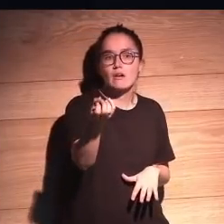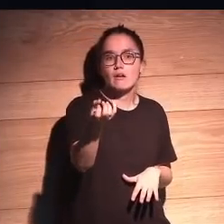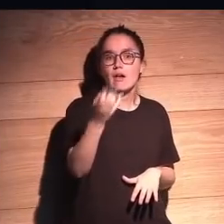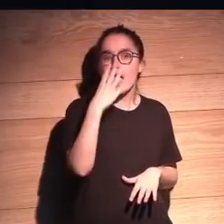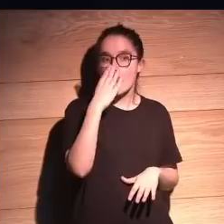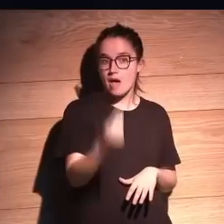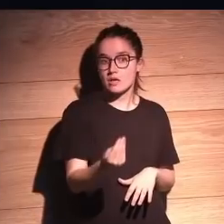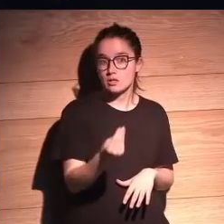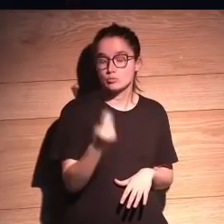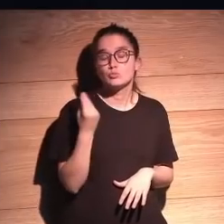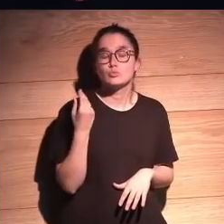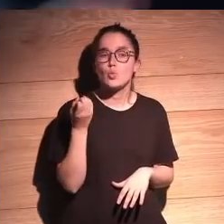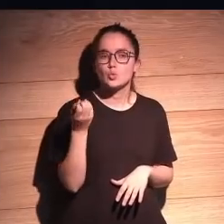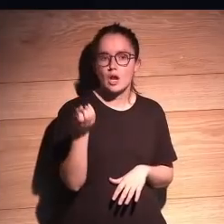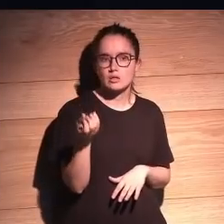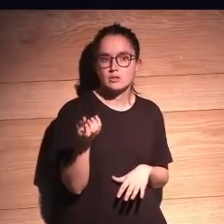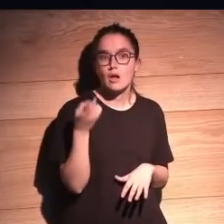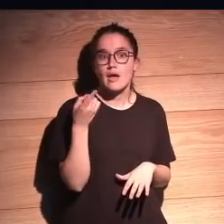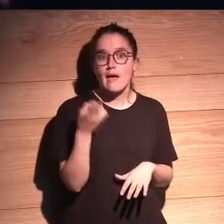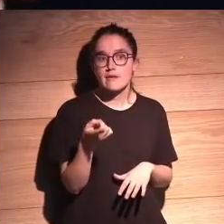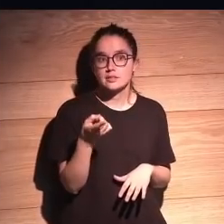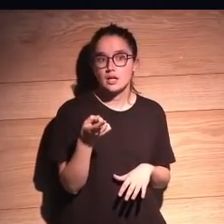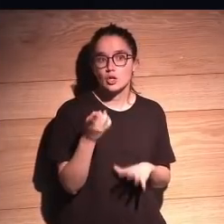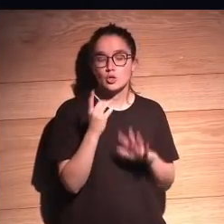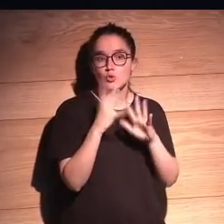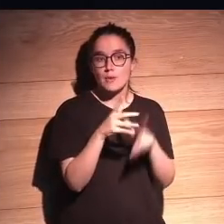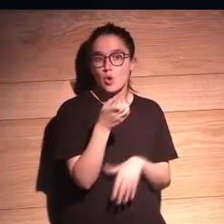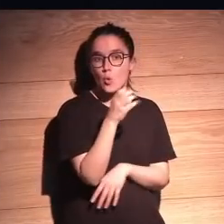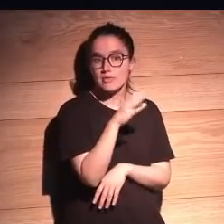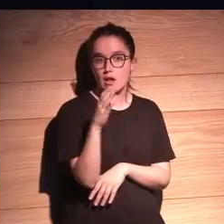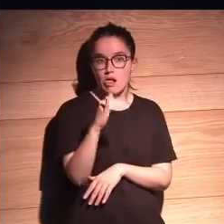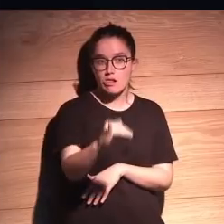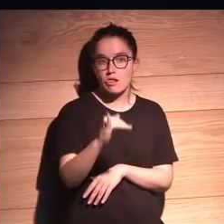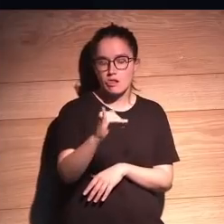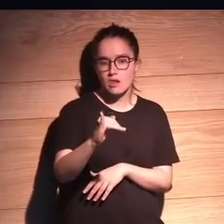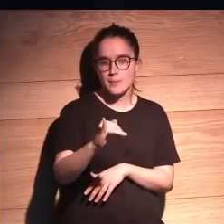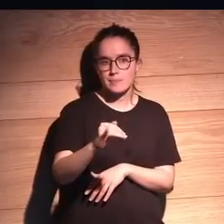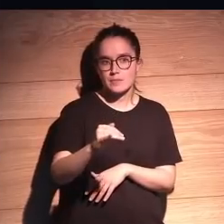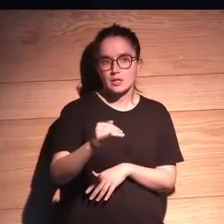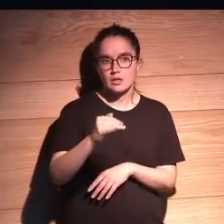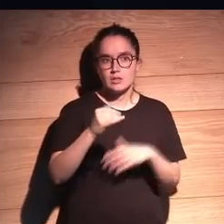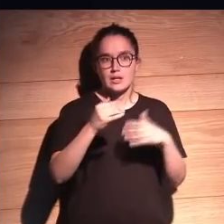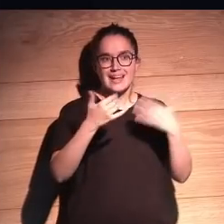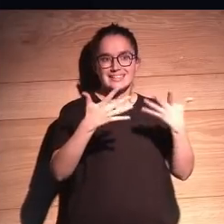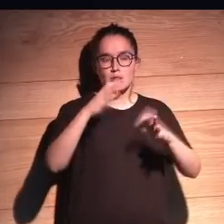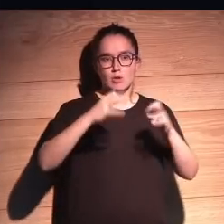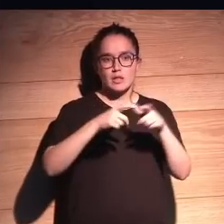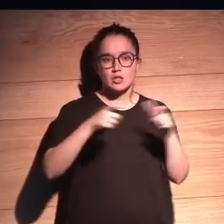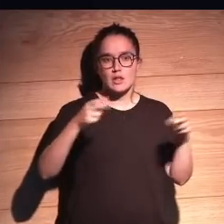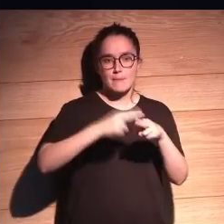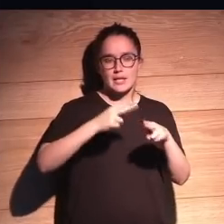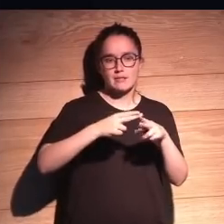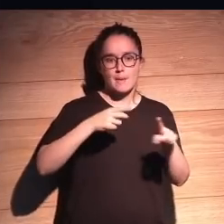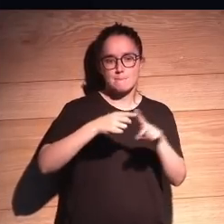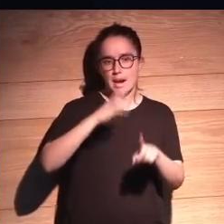Del AVE. Un tren. Pues ese tiene una cuenta corriente. Recibe una parte, el 10% del billete